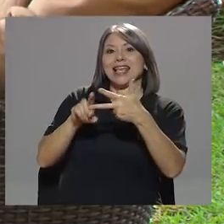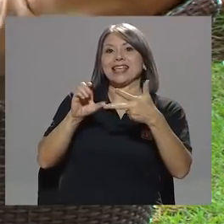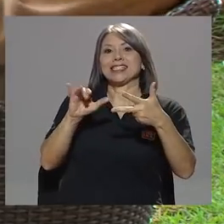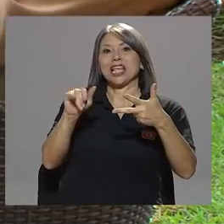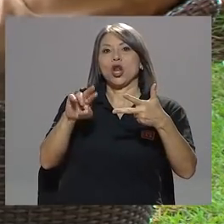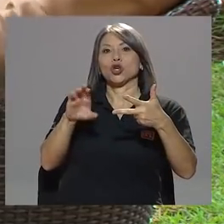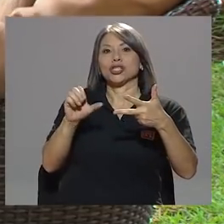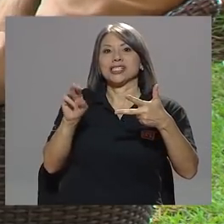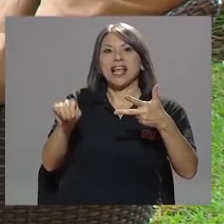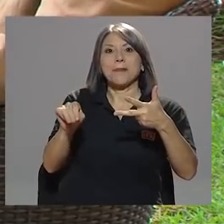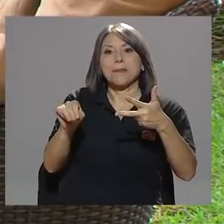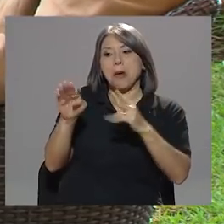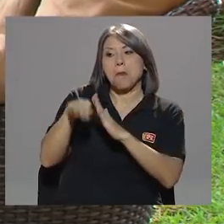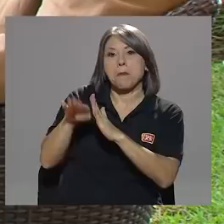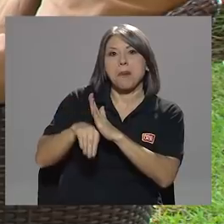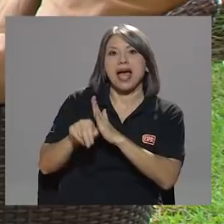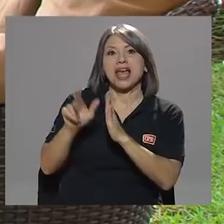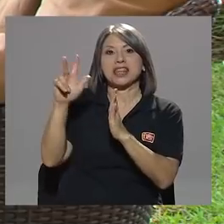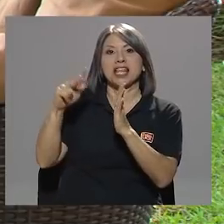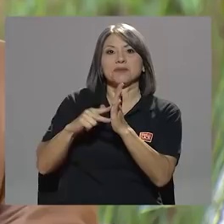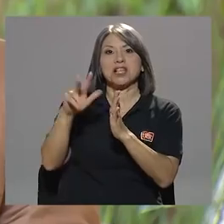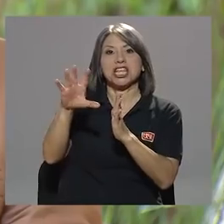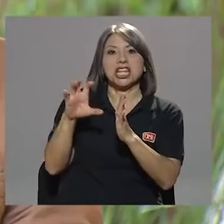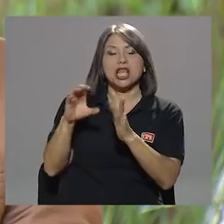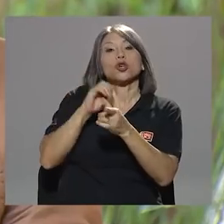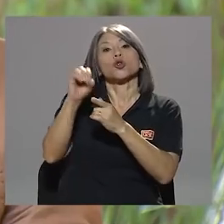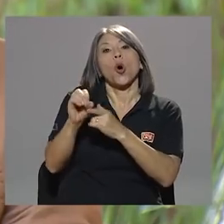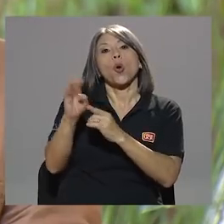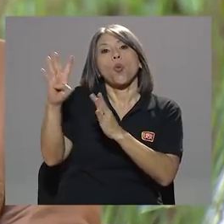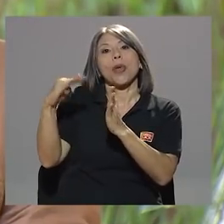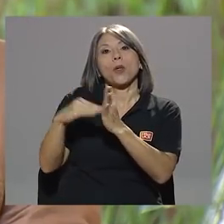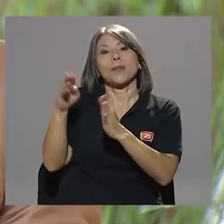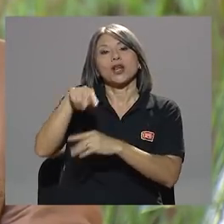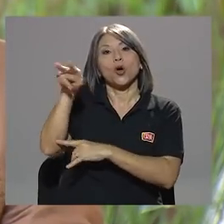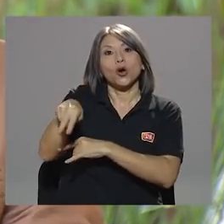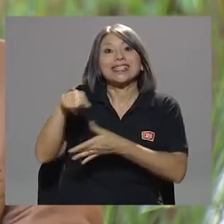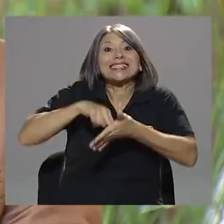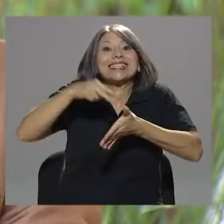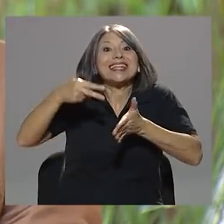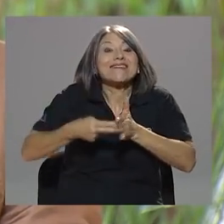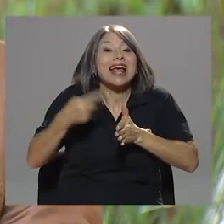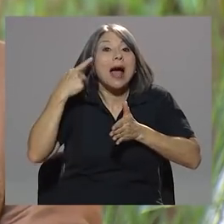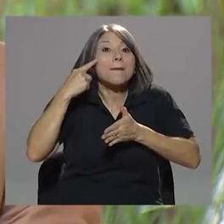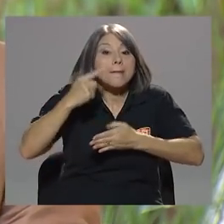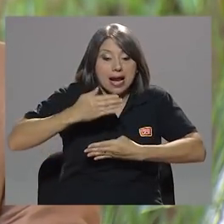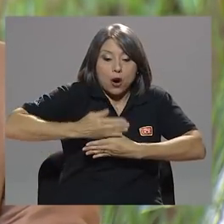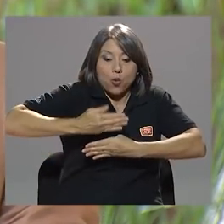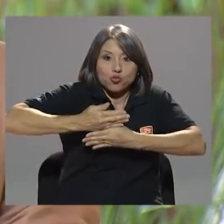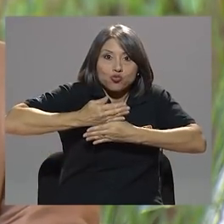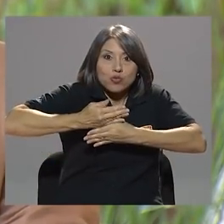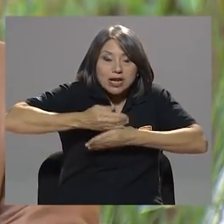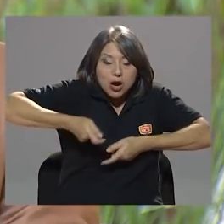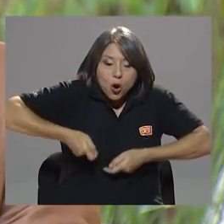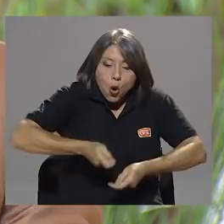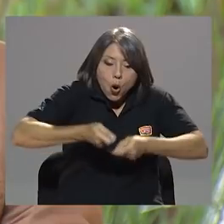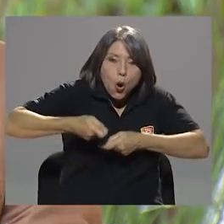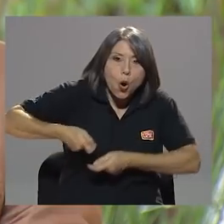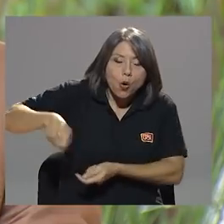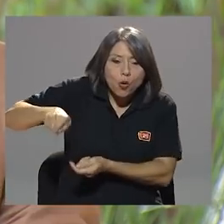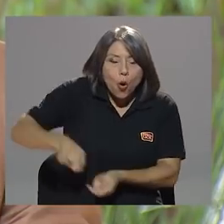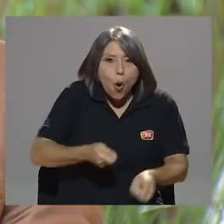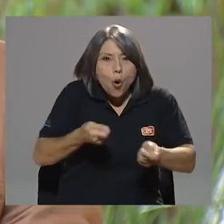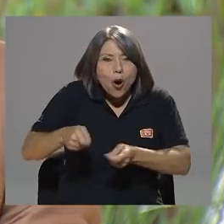quinientos y cuatro mil. En resumidas cuentas, quiere decir que para hacer un metro cúbico de concreto, usted